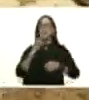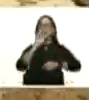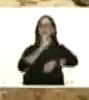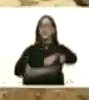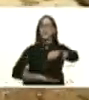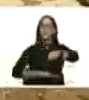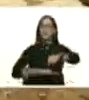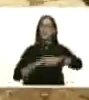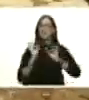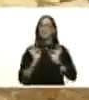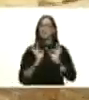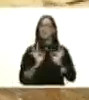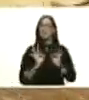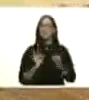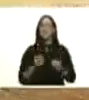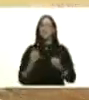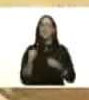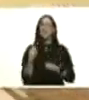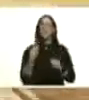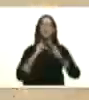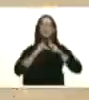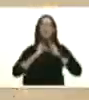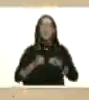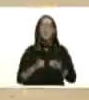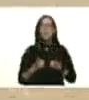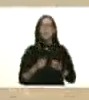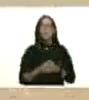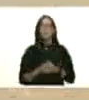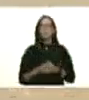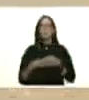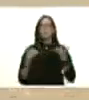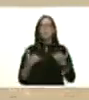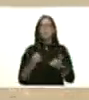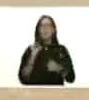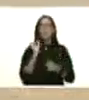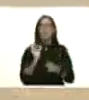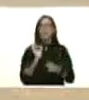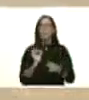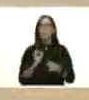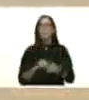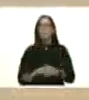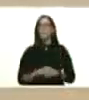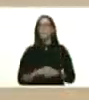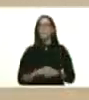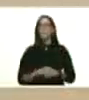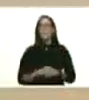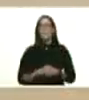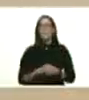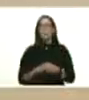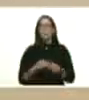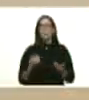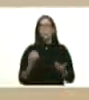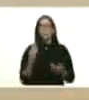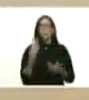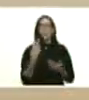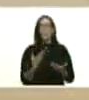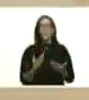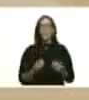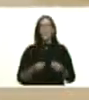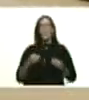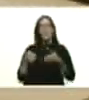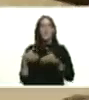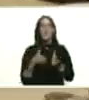la principal autopista que se llama la Antonio José de Sucre ya quedó a punto de llevarse al río dos barrios llamados la playa y el río